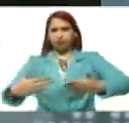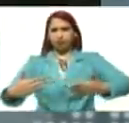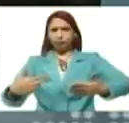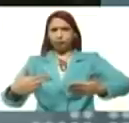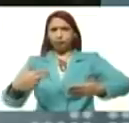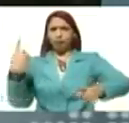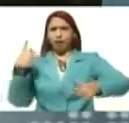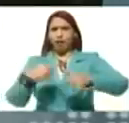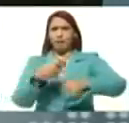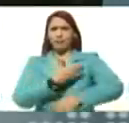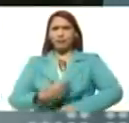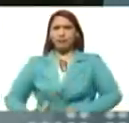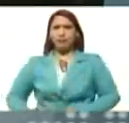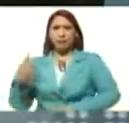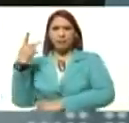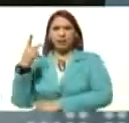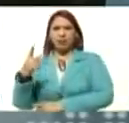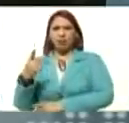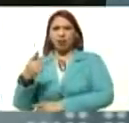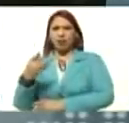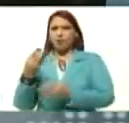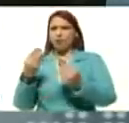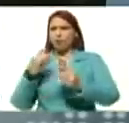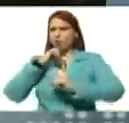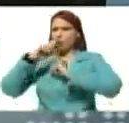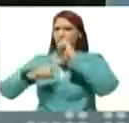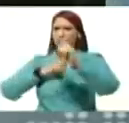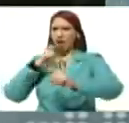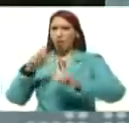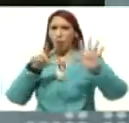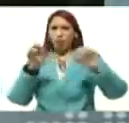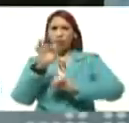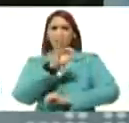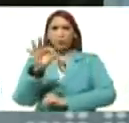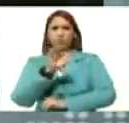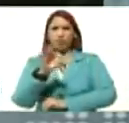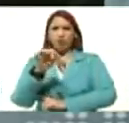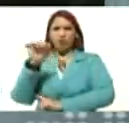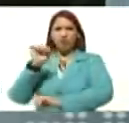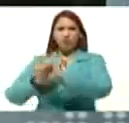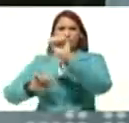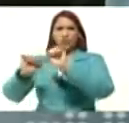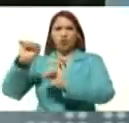del Paraguay, muy repudiado, tiene 80% de rechazo, las encuestas,